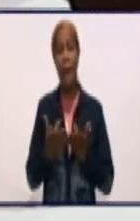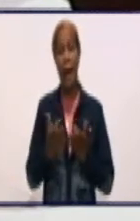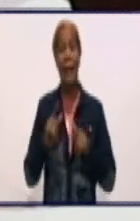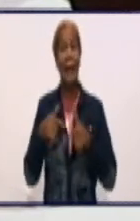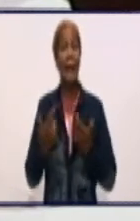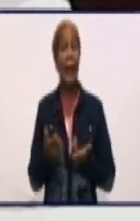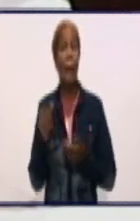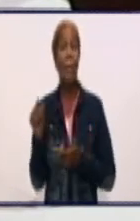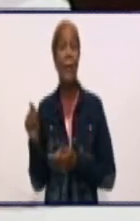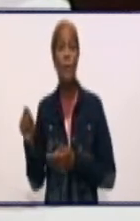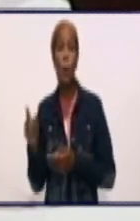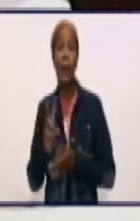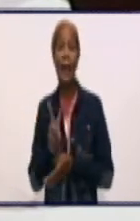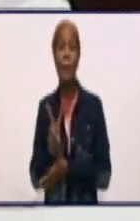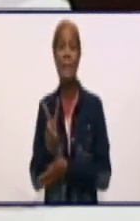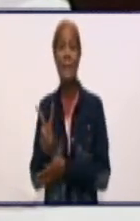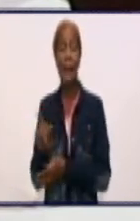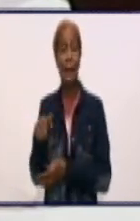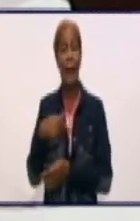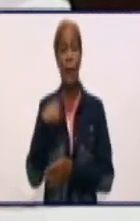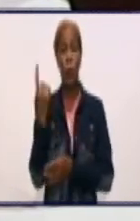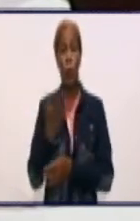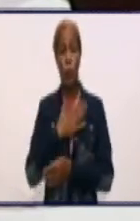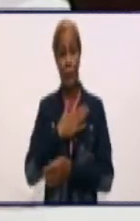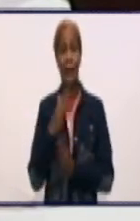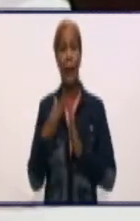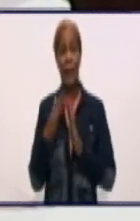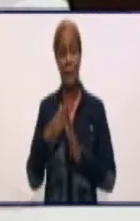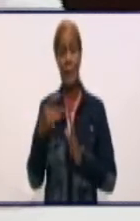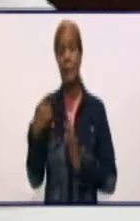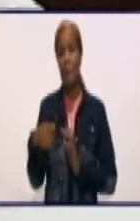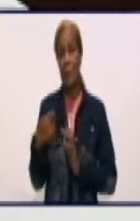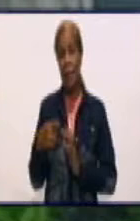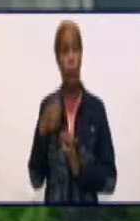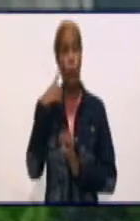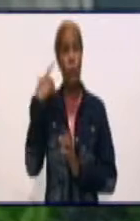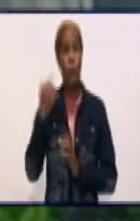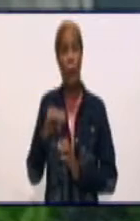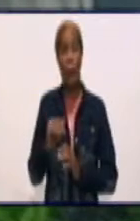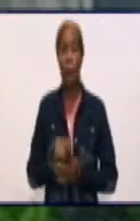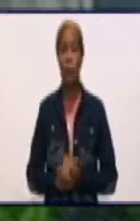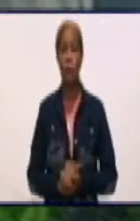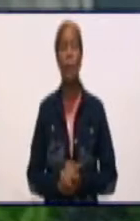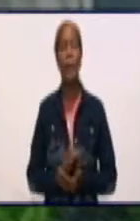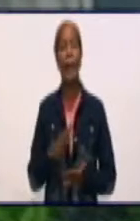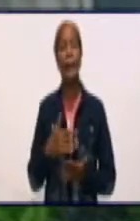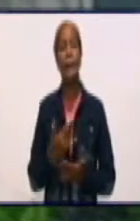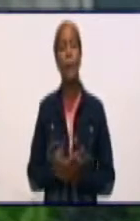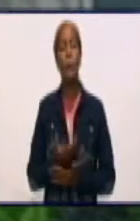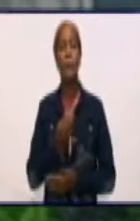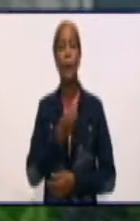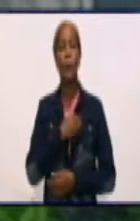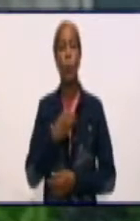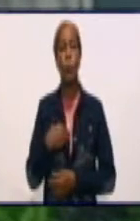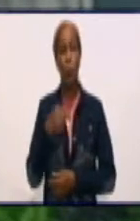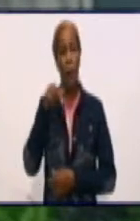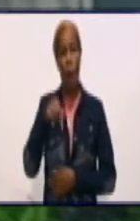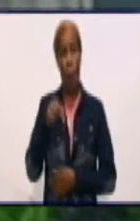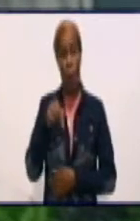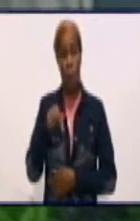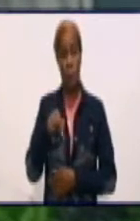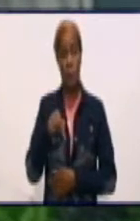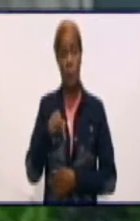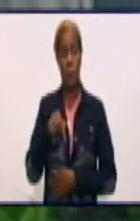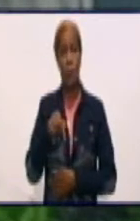la COVID. Por lo tanto, hay que cuidar los infantes en el hogar. Doctora, hoy en medio de la pandemia de la